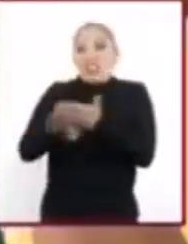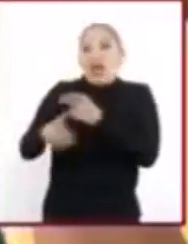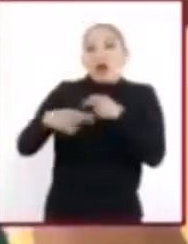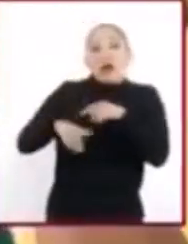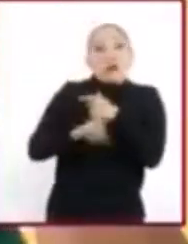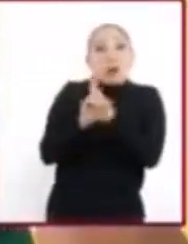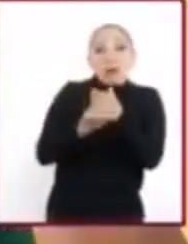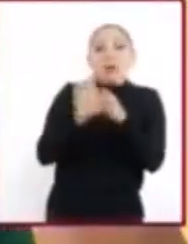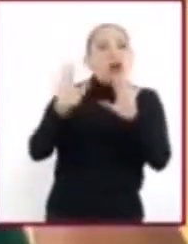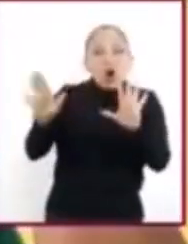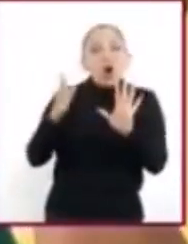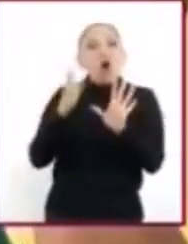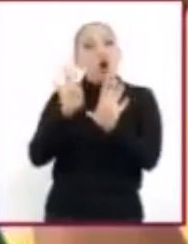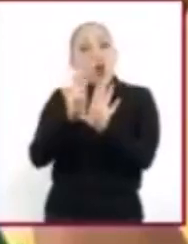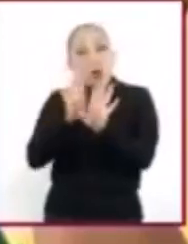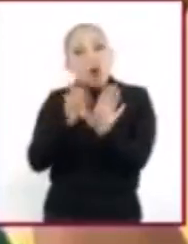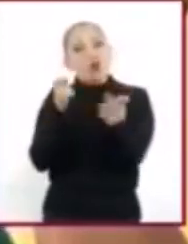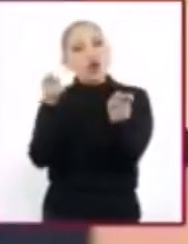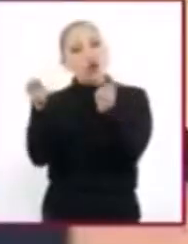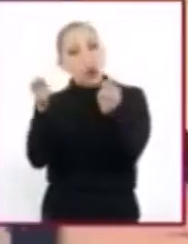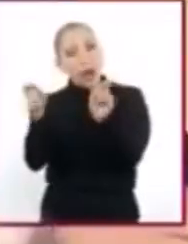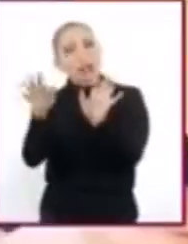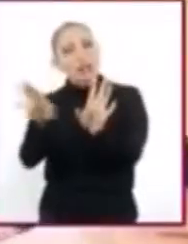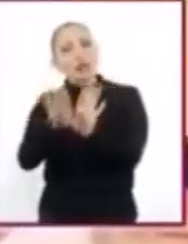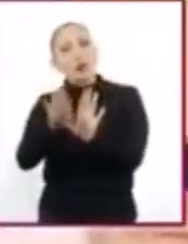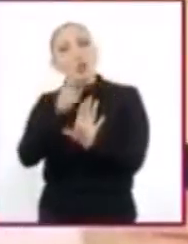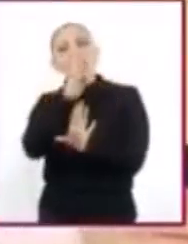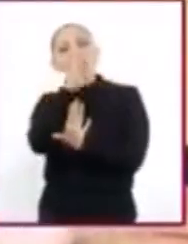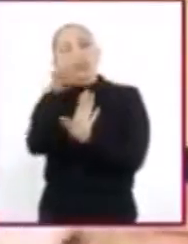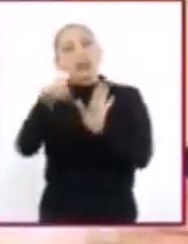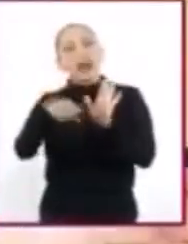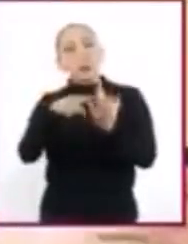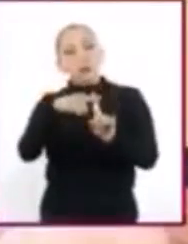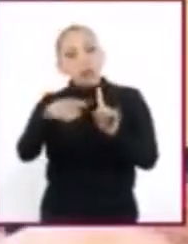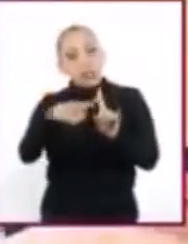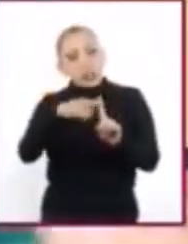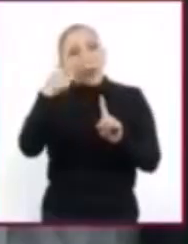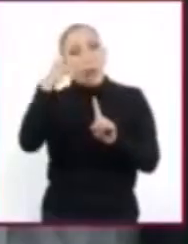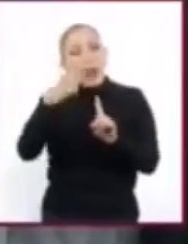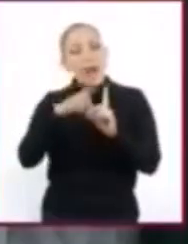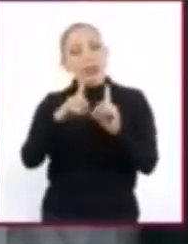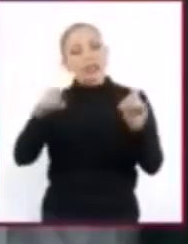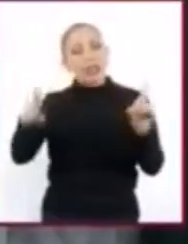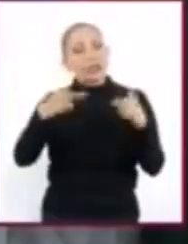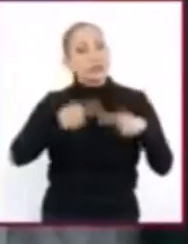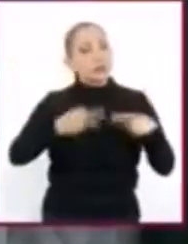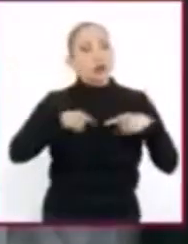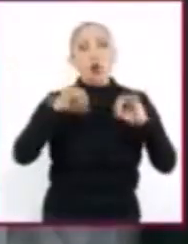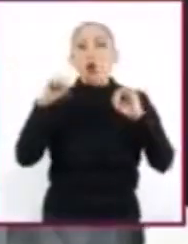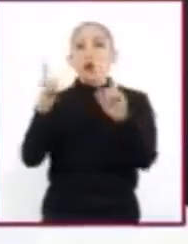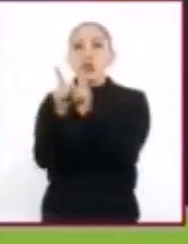manejarlos para darles un uso constructivo y positivo, orientado al desarrollo personal o grupal.